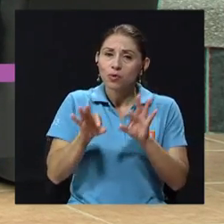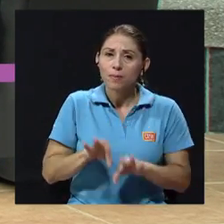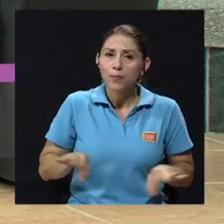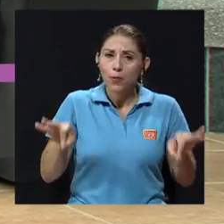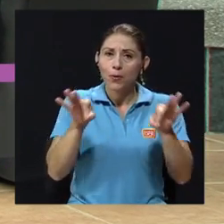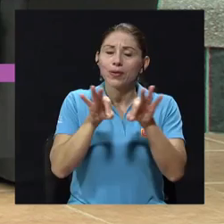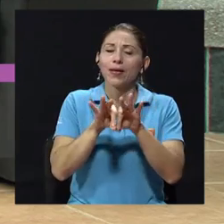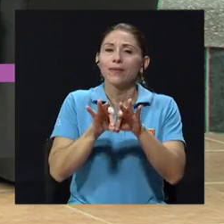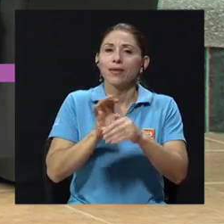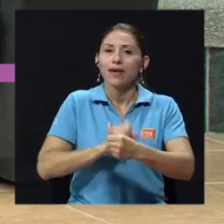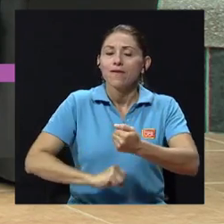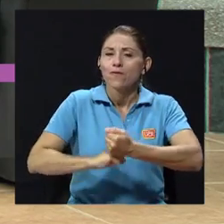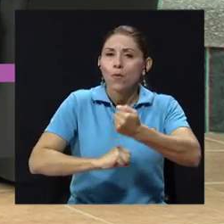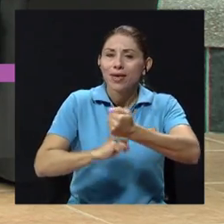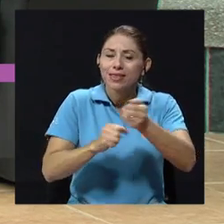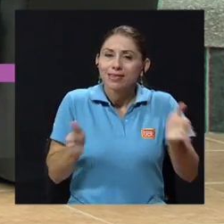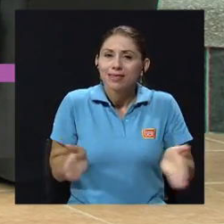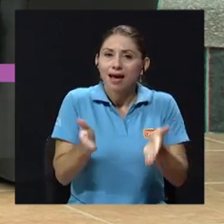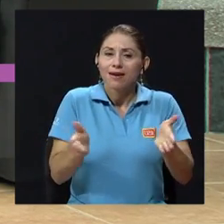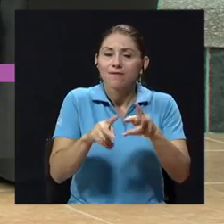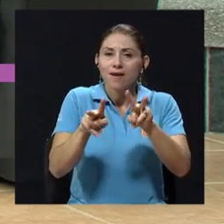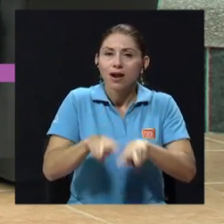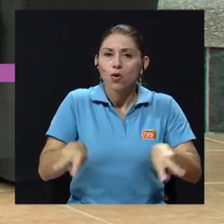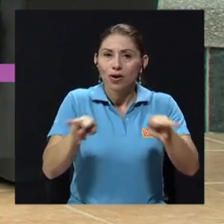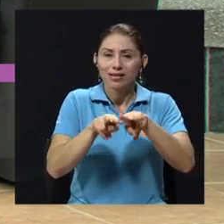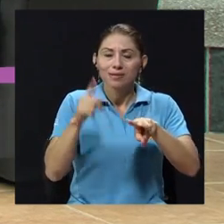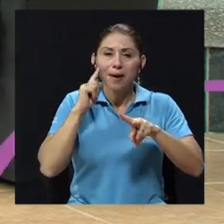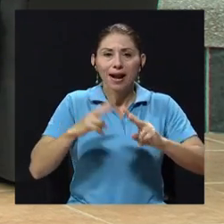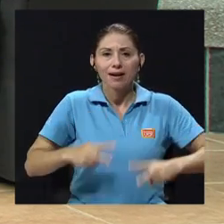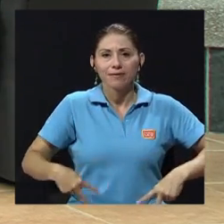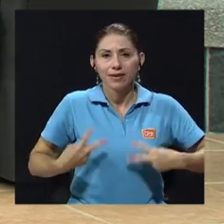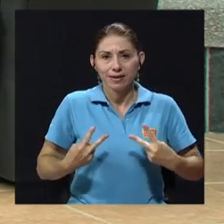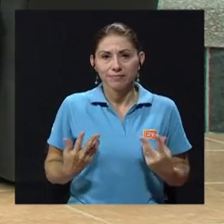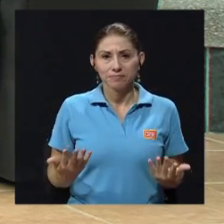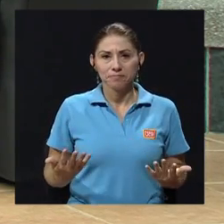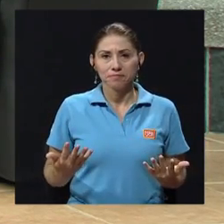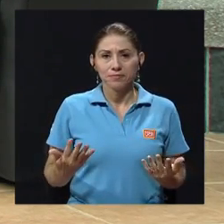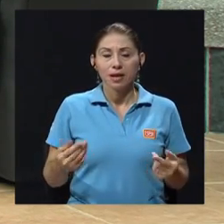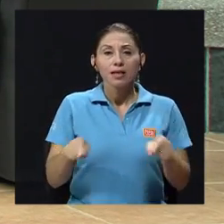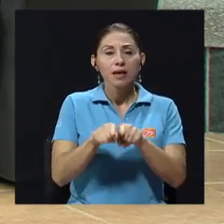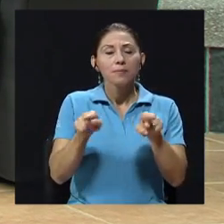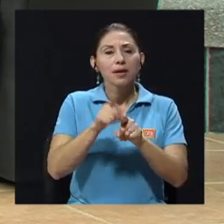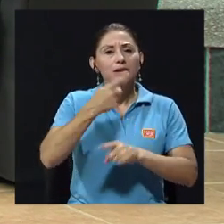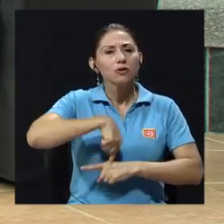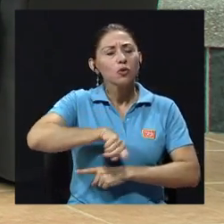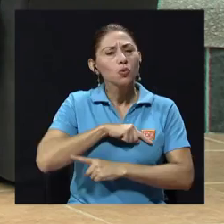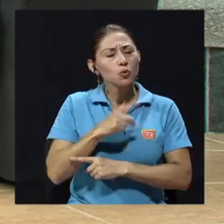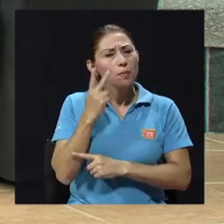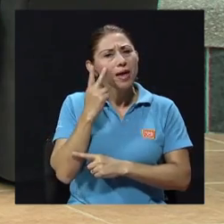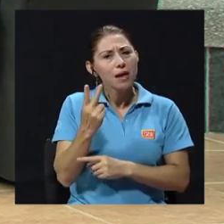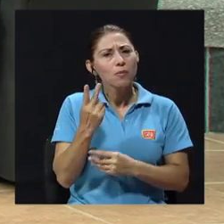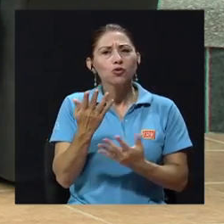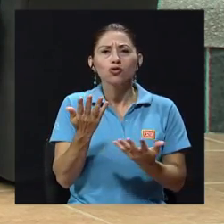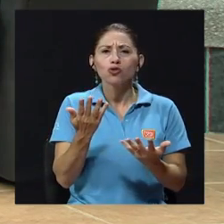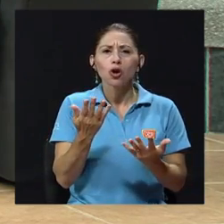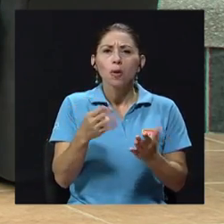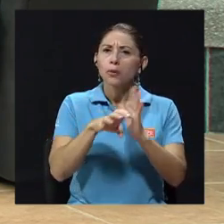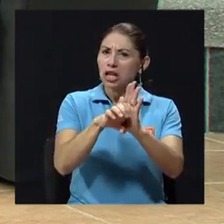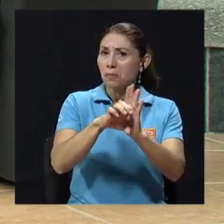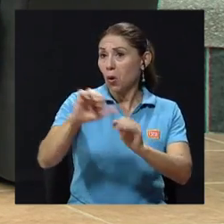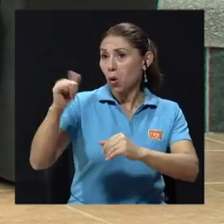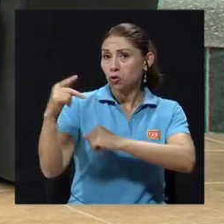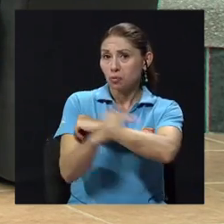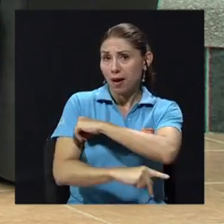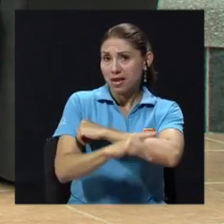también fomentar lo que son los valores para vivir. Incluso nosotros vemos muchas veces cómo en otras